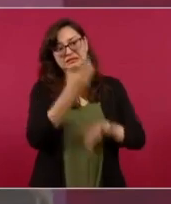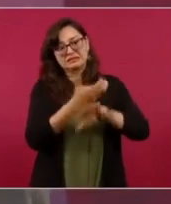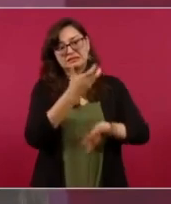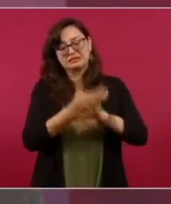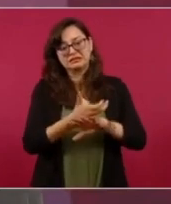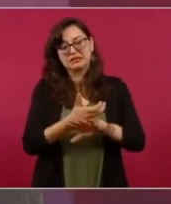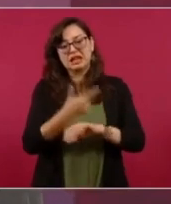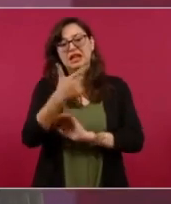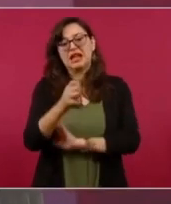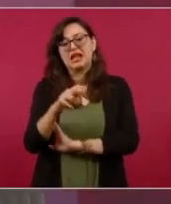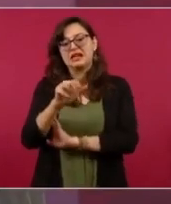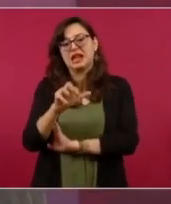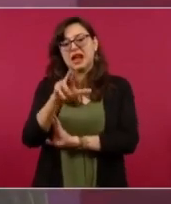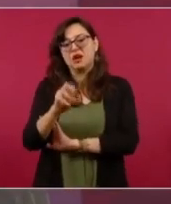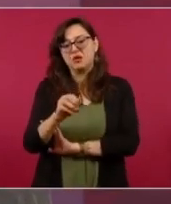eso